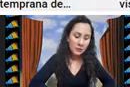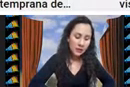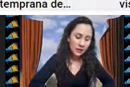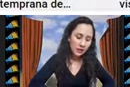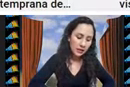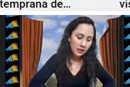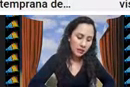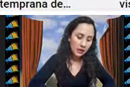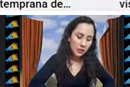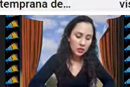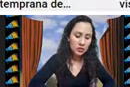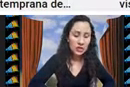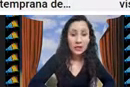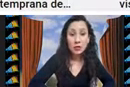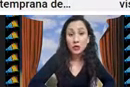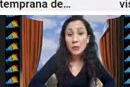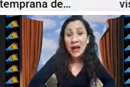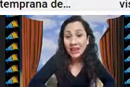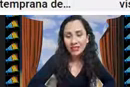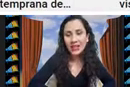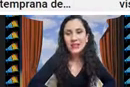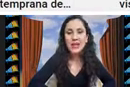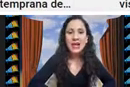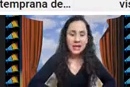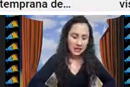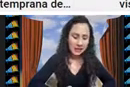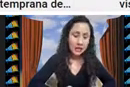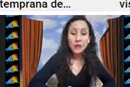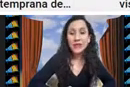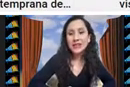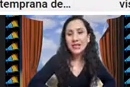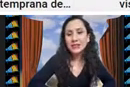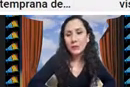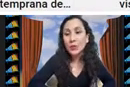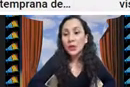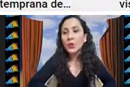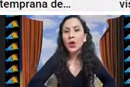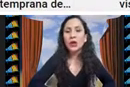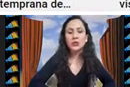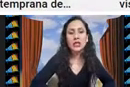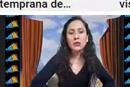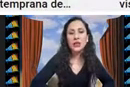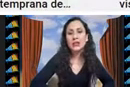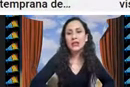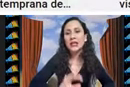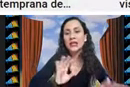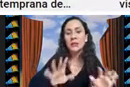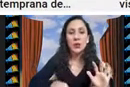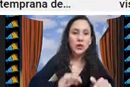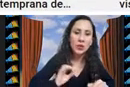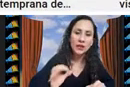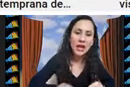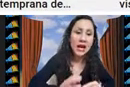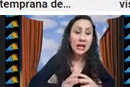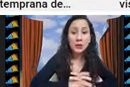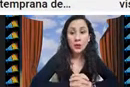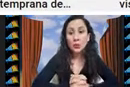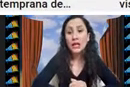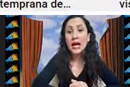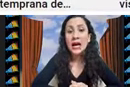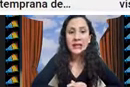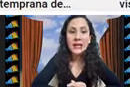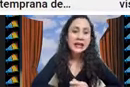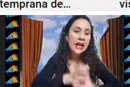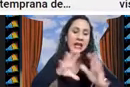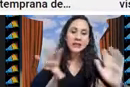donde normalmente transmitimos los martes conferencias en vivo que ustedes pueden seguir y pueden comentar